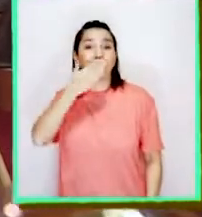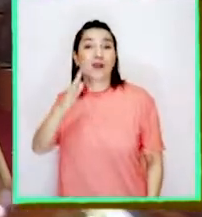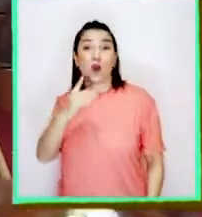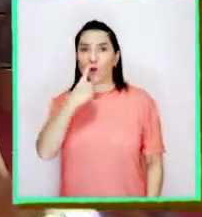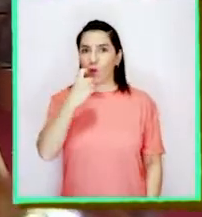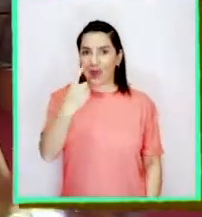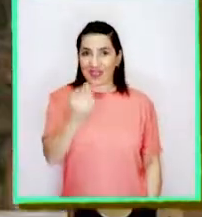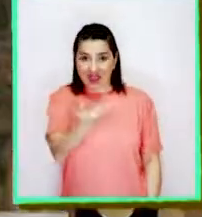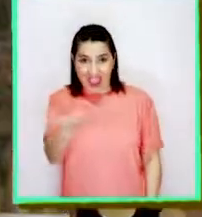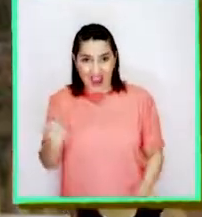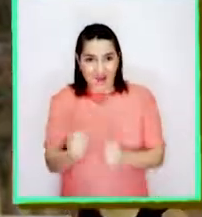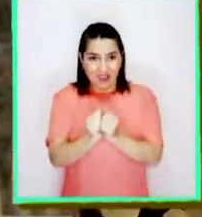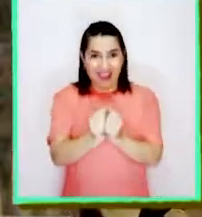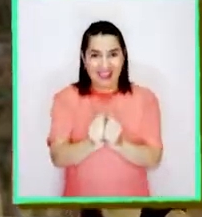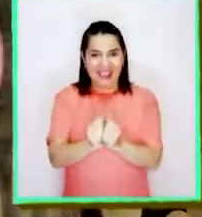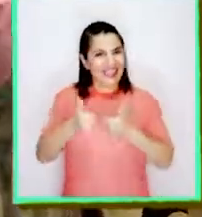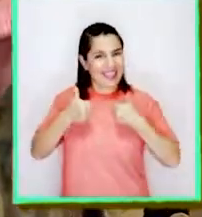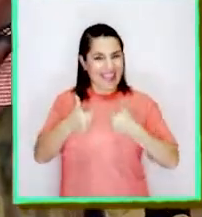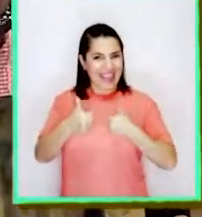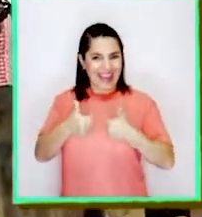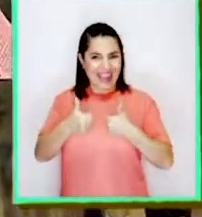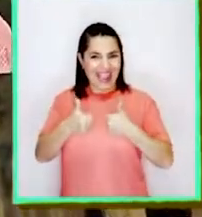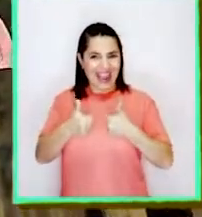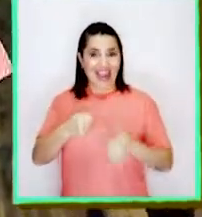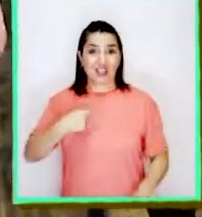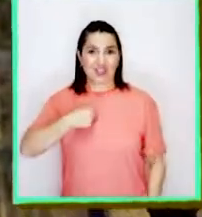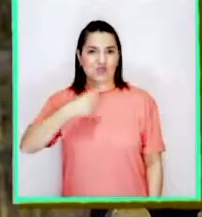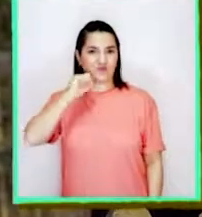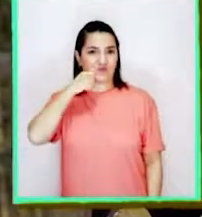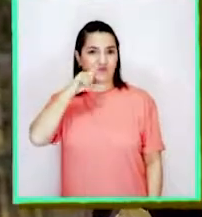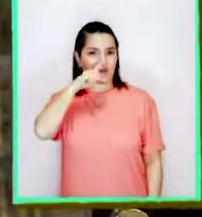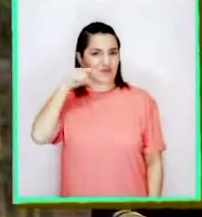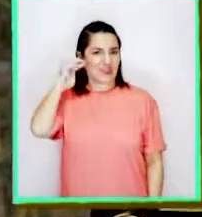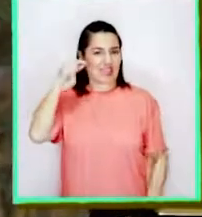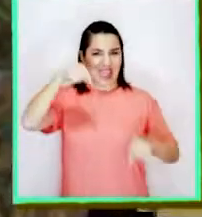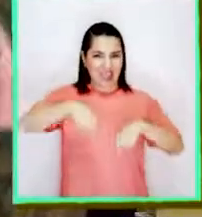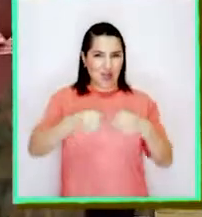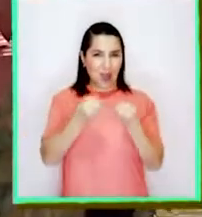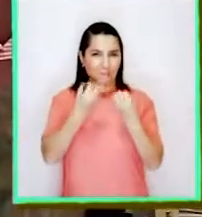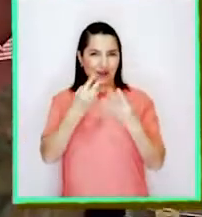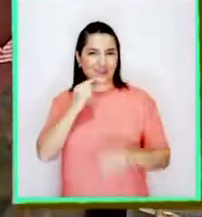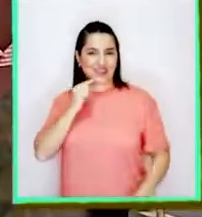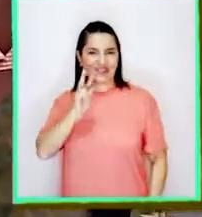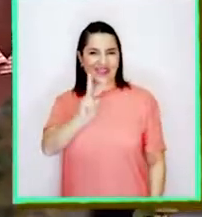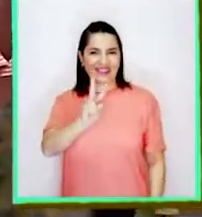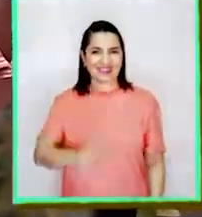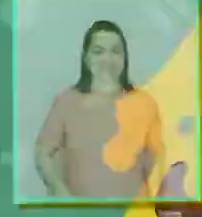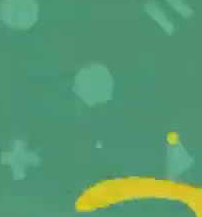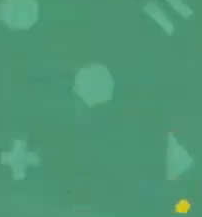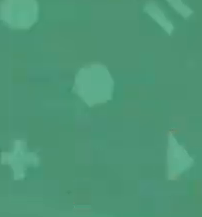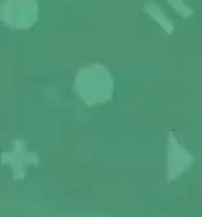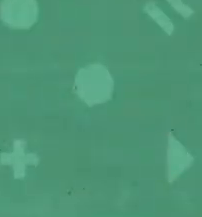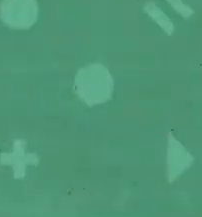mejor la historia. ¿Me acompañan? ¡Genial! Soy Are y esto es Aprendo TV.